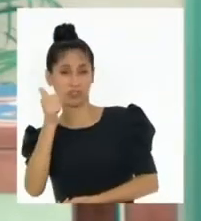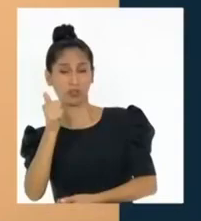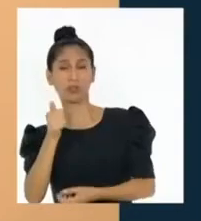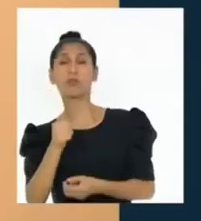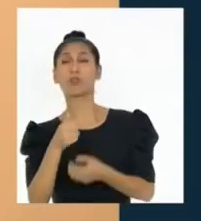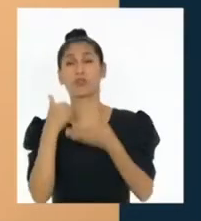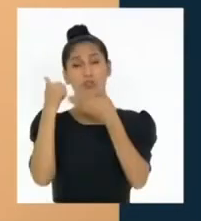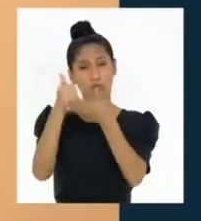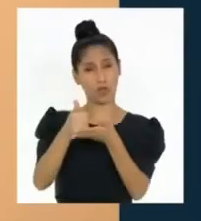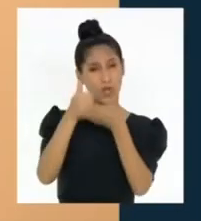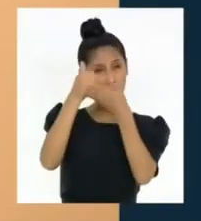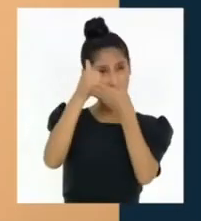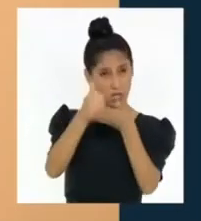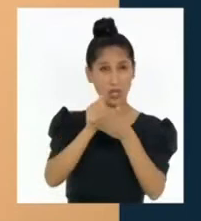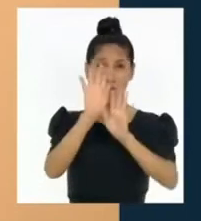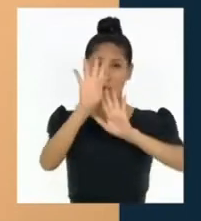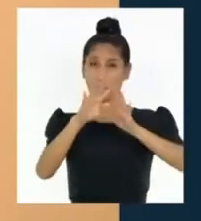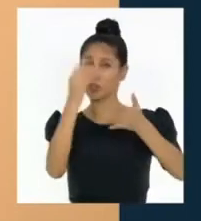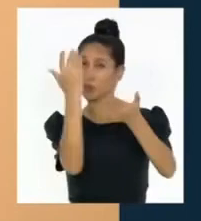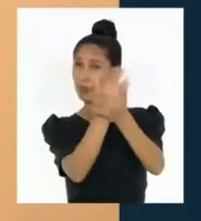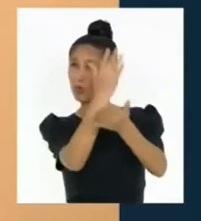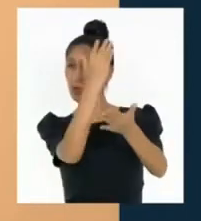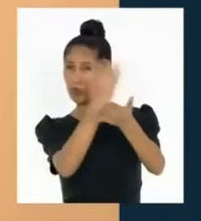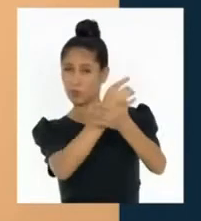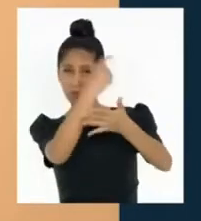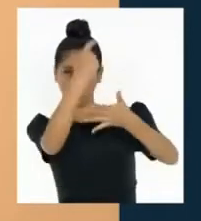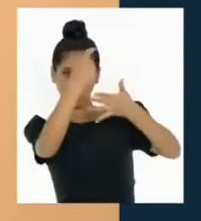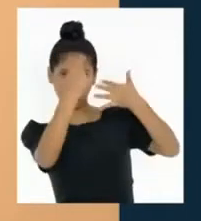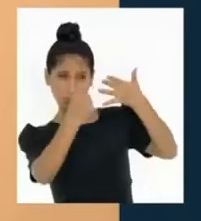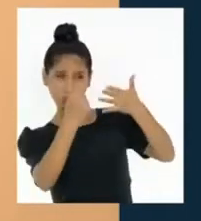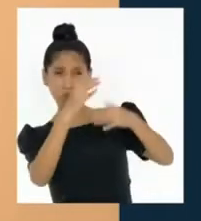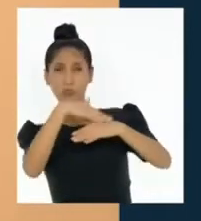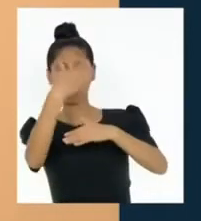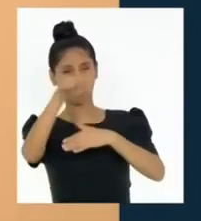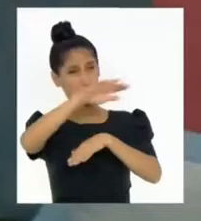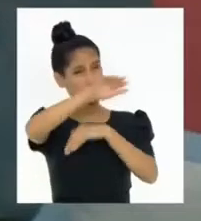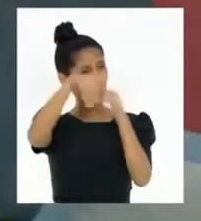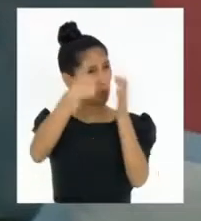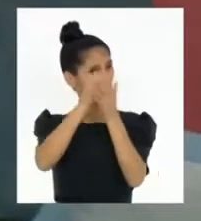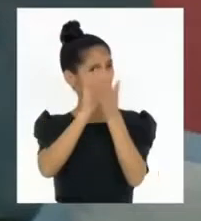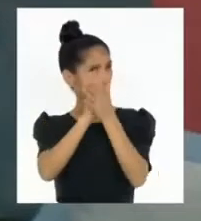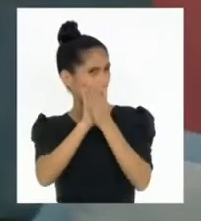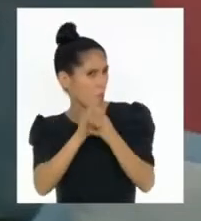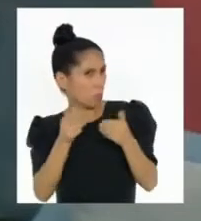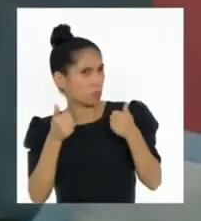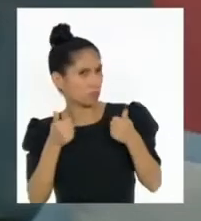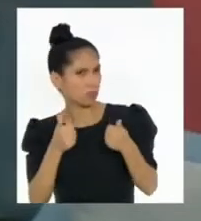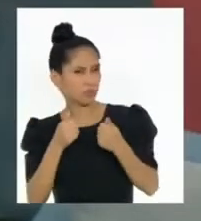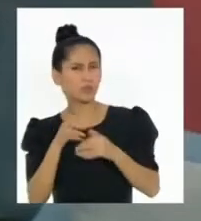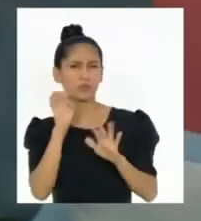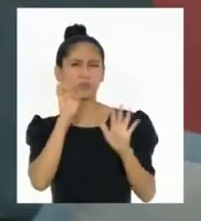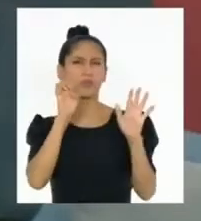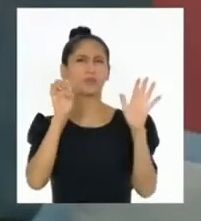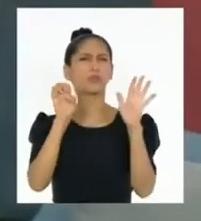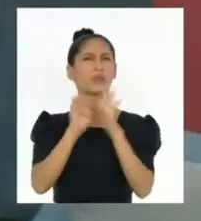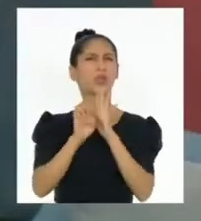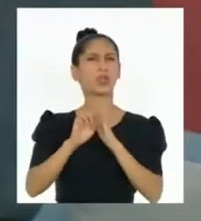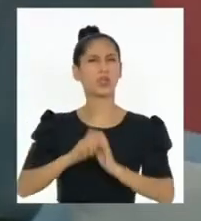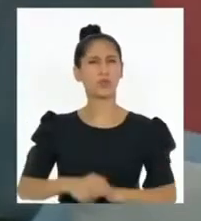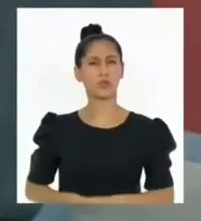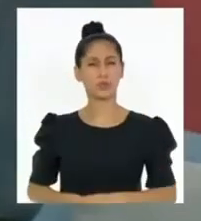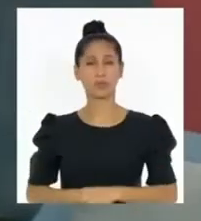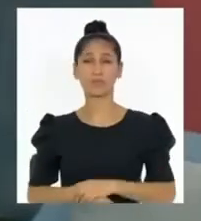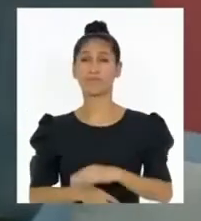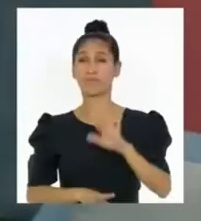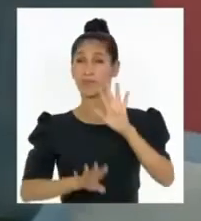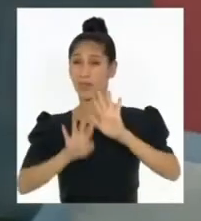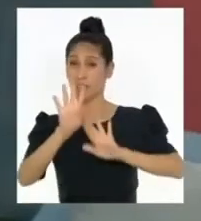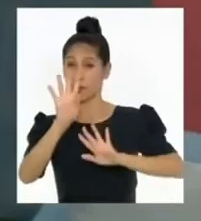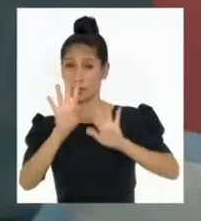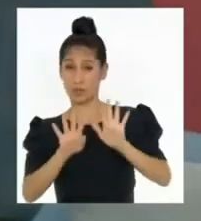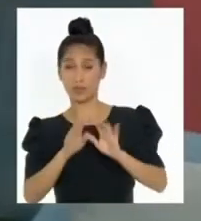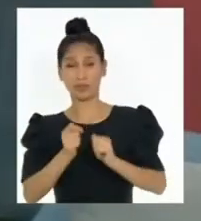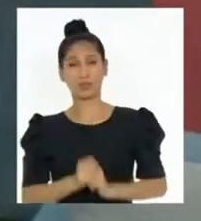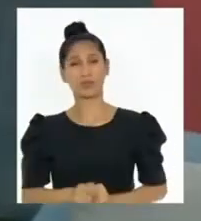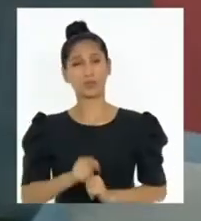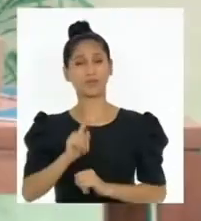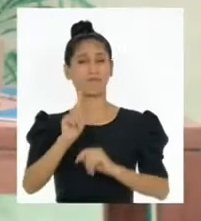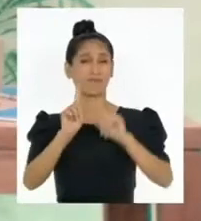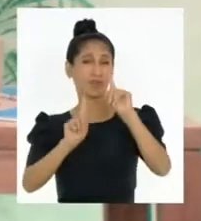muchas dificultades. ¿En qué tipo de dificultades están pensando? Por ejemplo, la desconfianza en el sistema